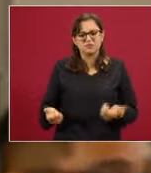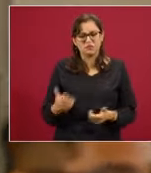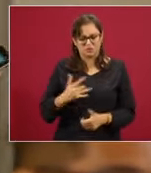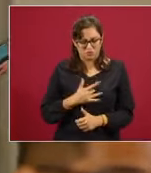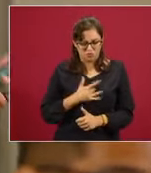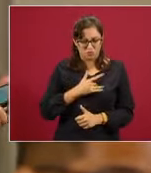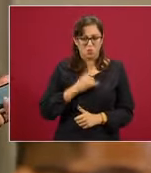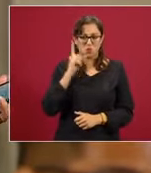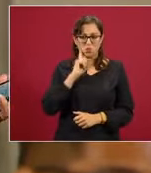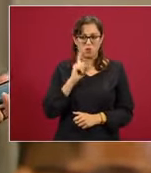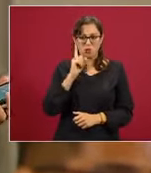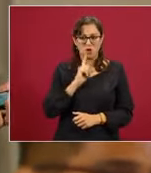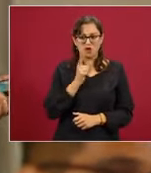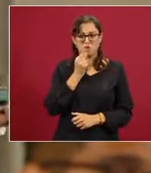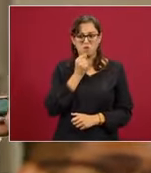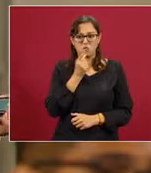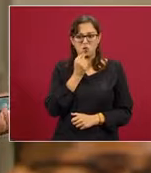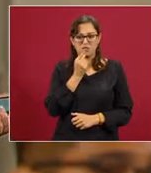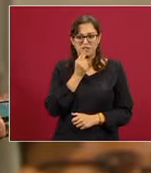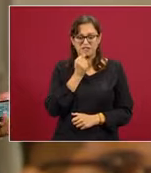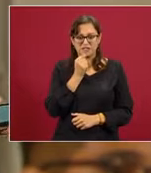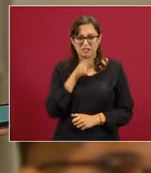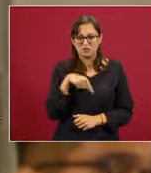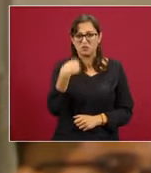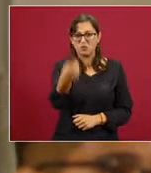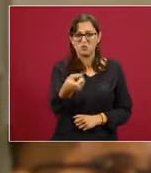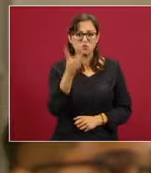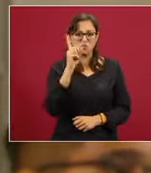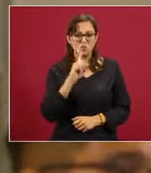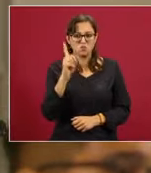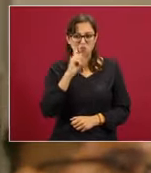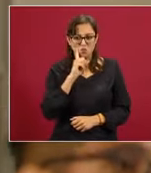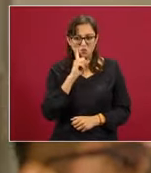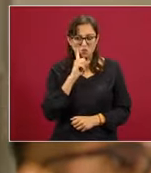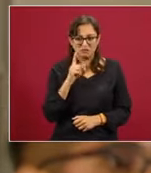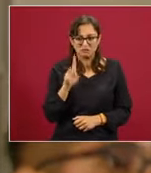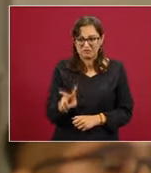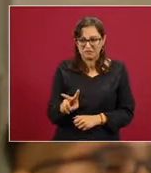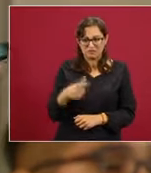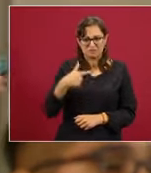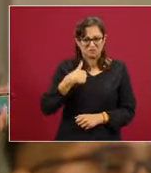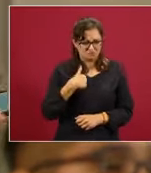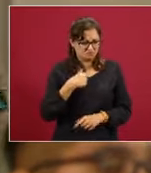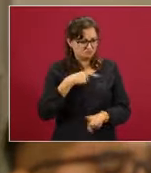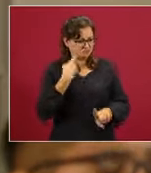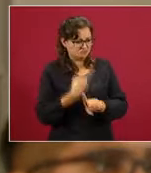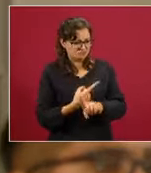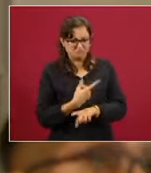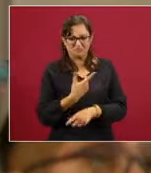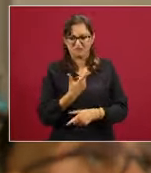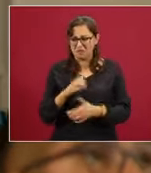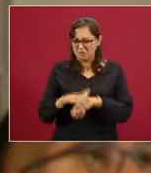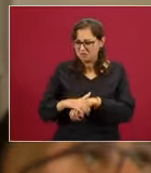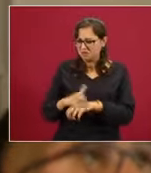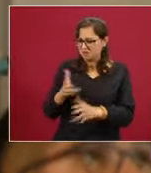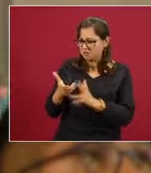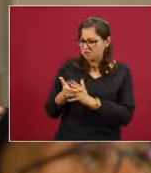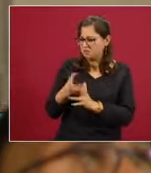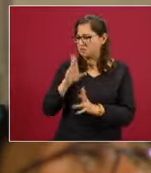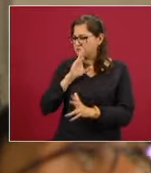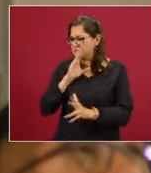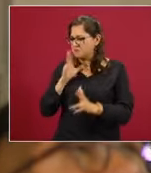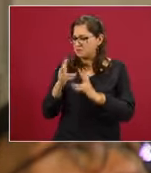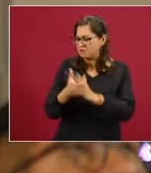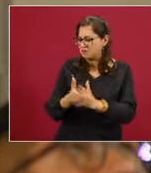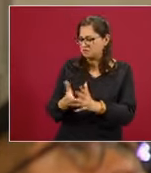mujer policía que escucha como una de las manifestantes, habla de cómo ha sido ultrajada, violada o le han matado a alguna amiga, a su mamá, a